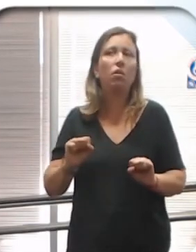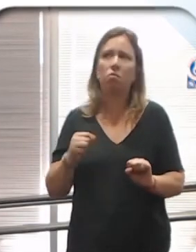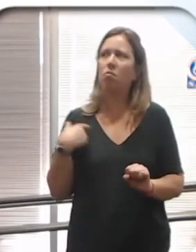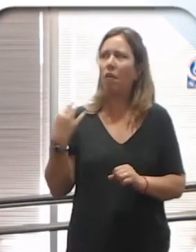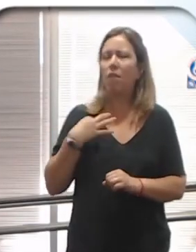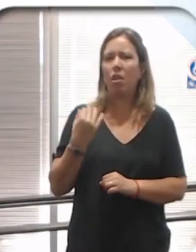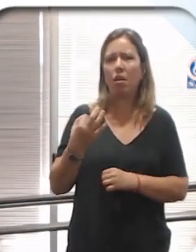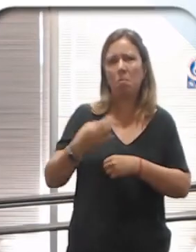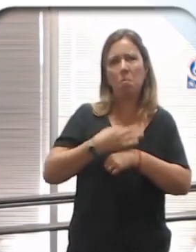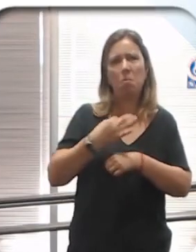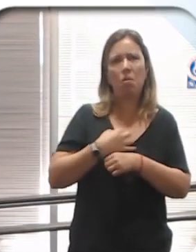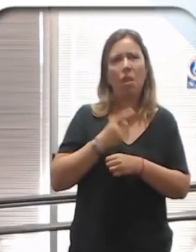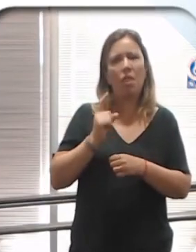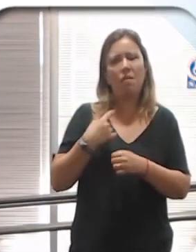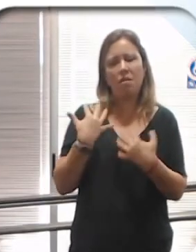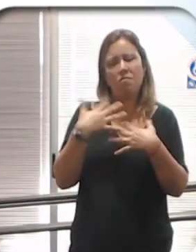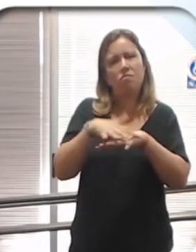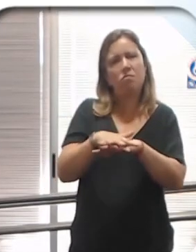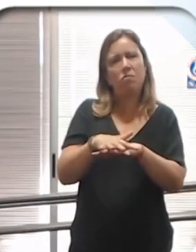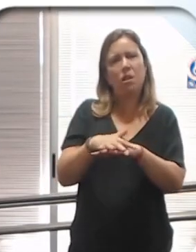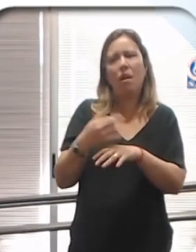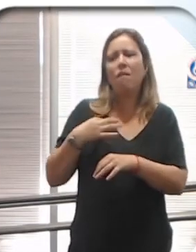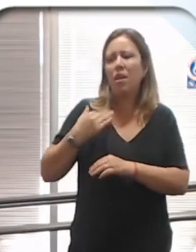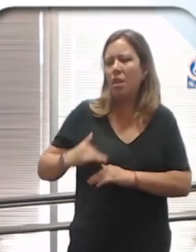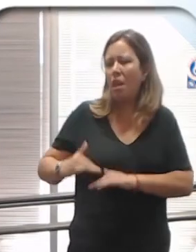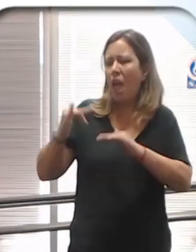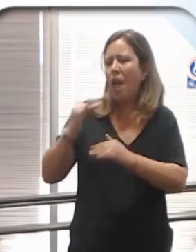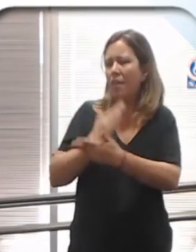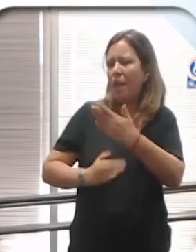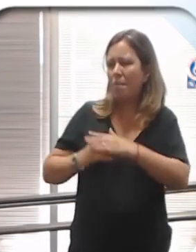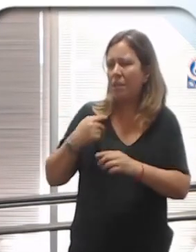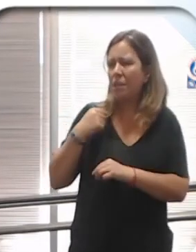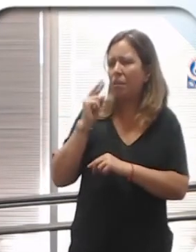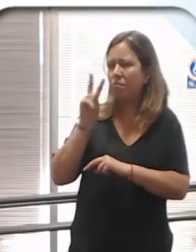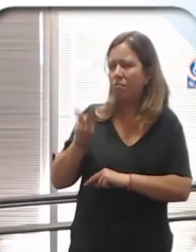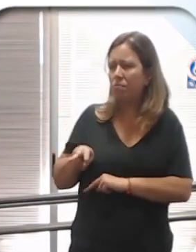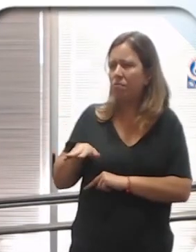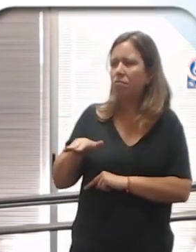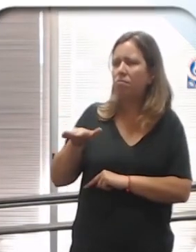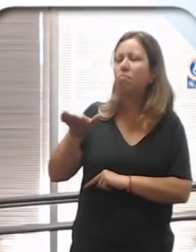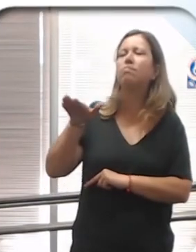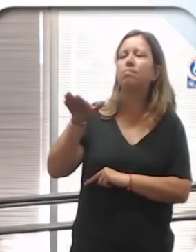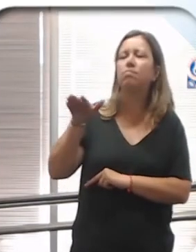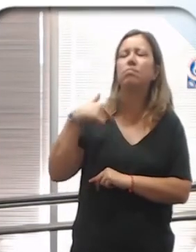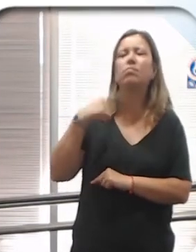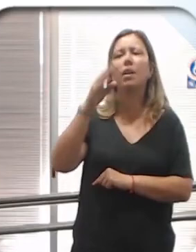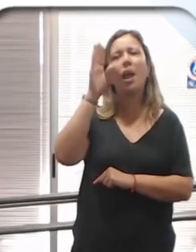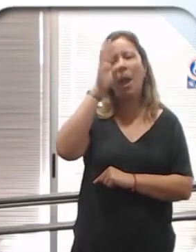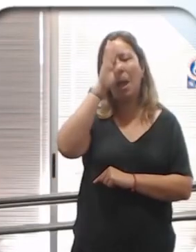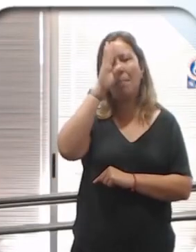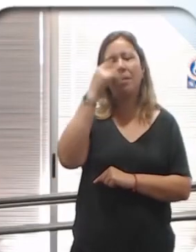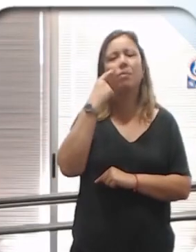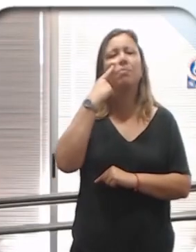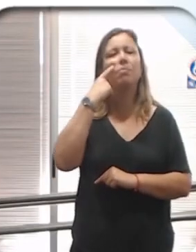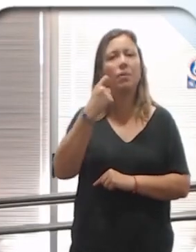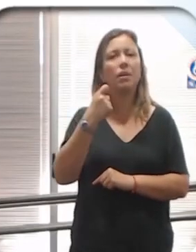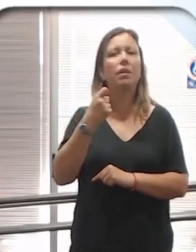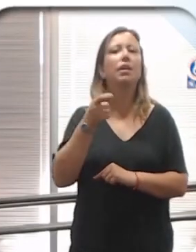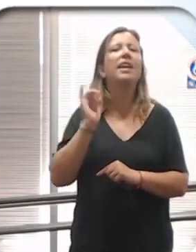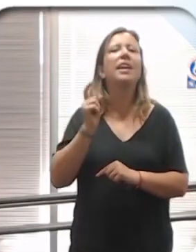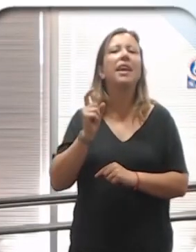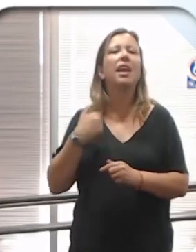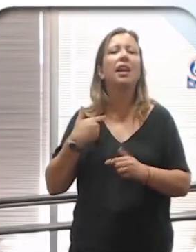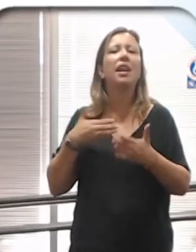enseñó a convivir. Y estar con las personas me permitió aprender y darme cuenta que la que estaba